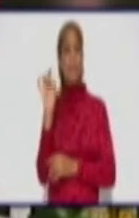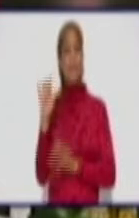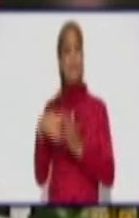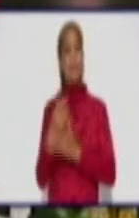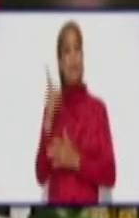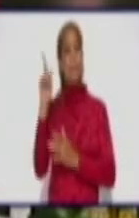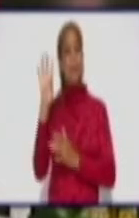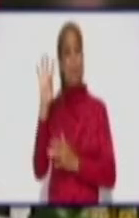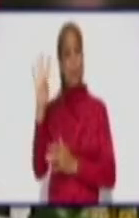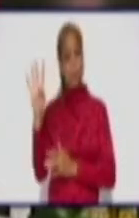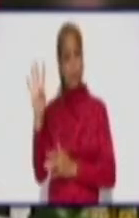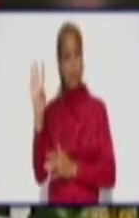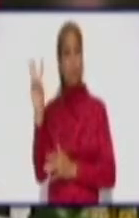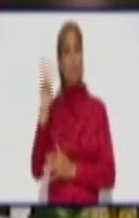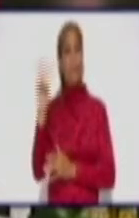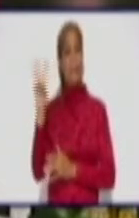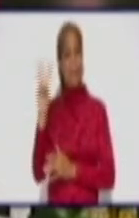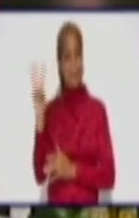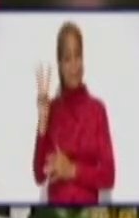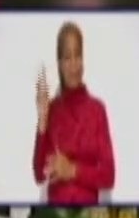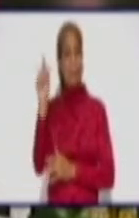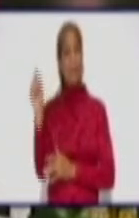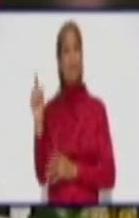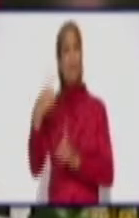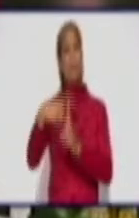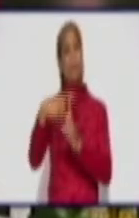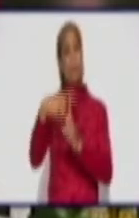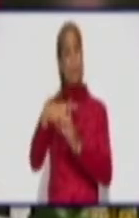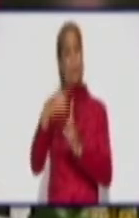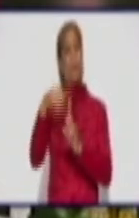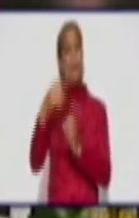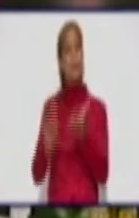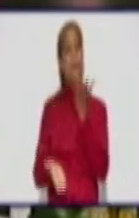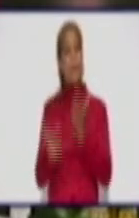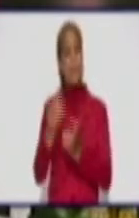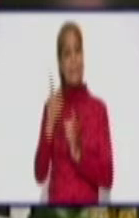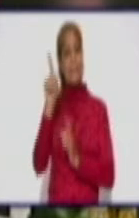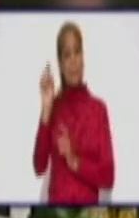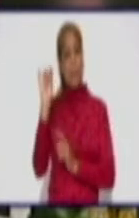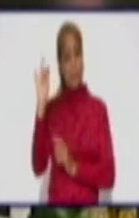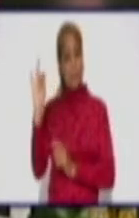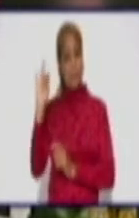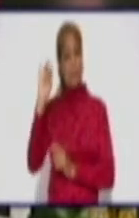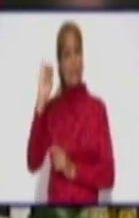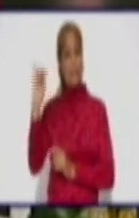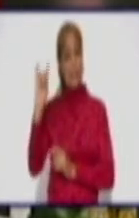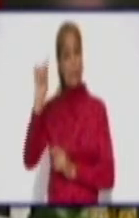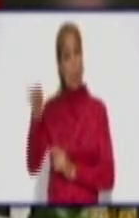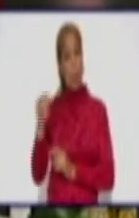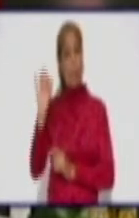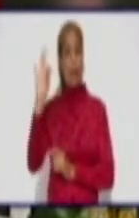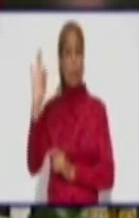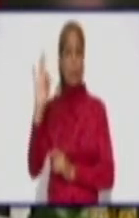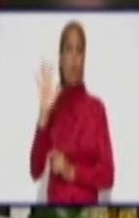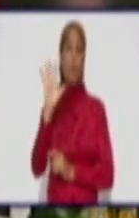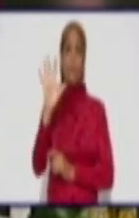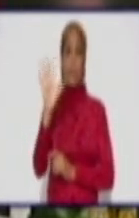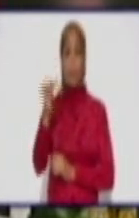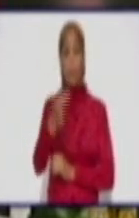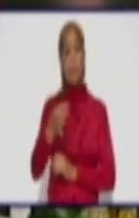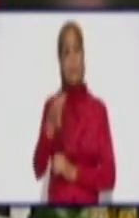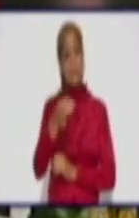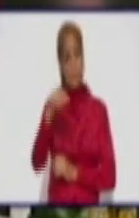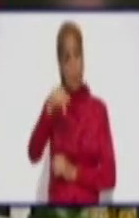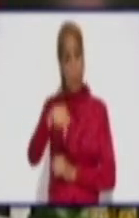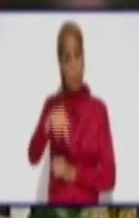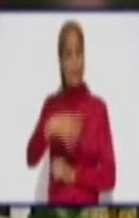.463 casos para una tasa de incidencia de 176,8. Y los cinco municipios hoy que tenemos con